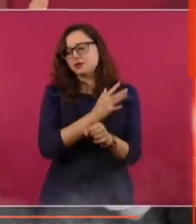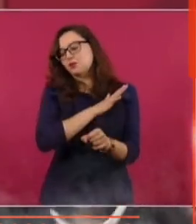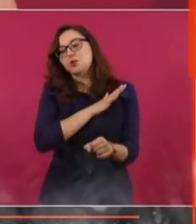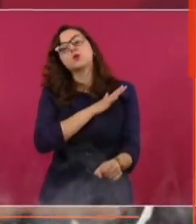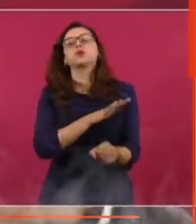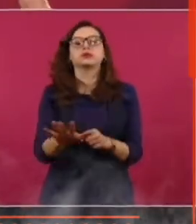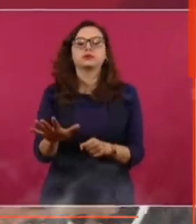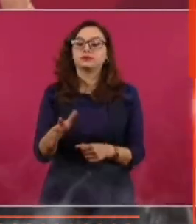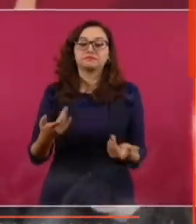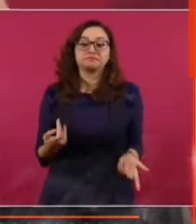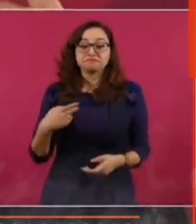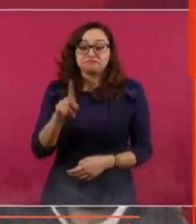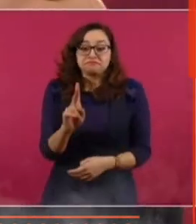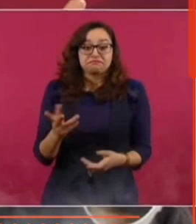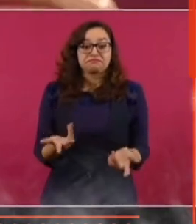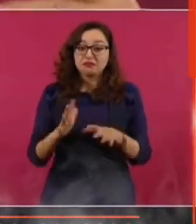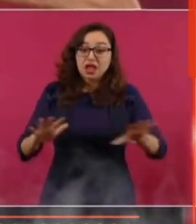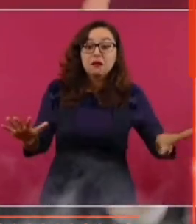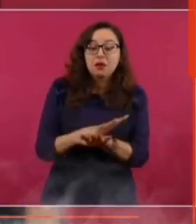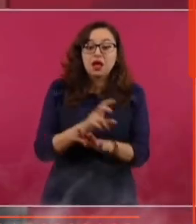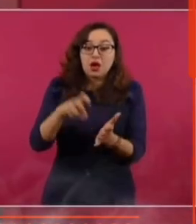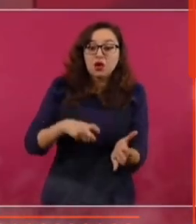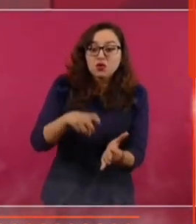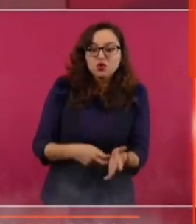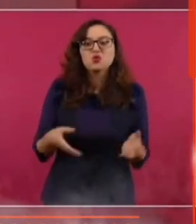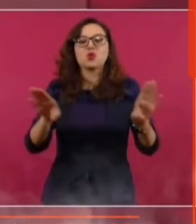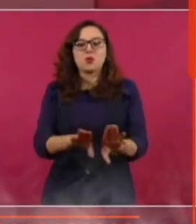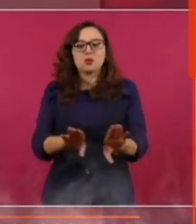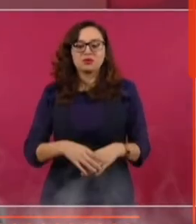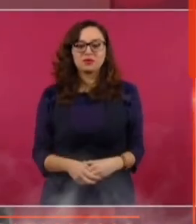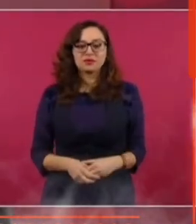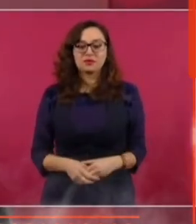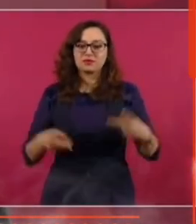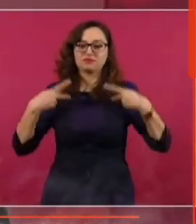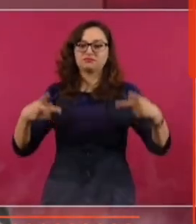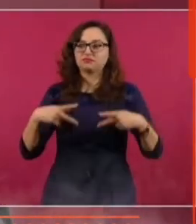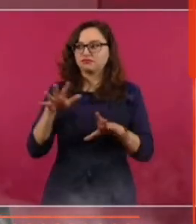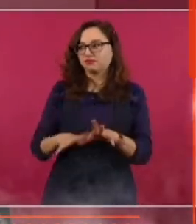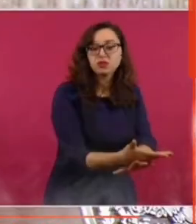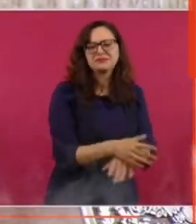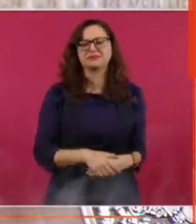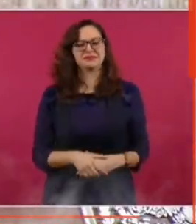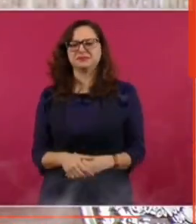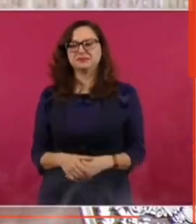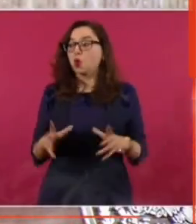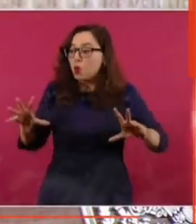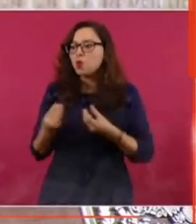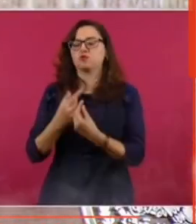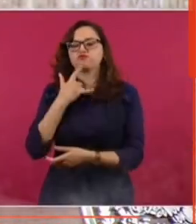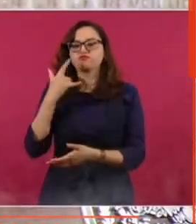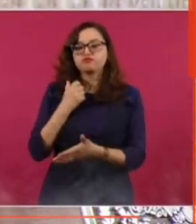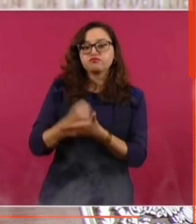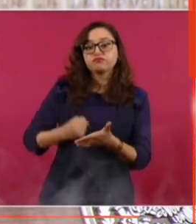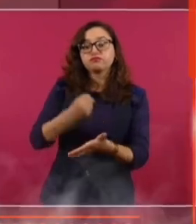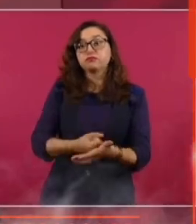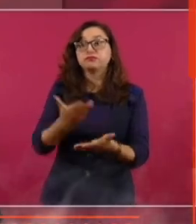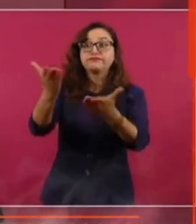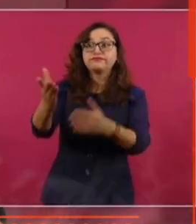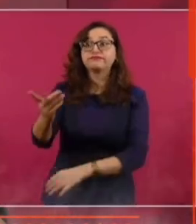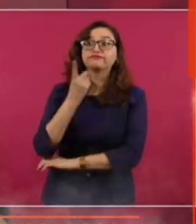lograr, pues con la denuncia pública, no con medidas coercitivas. Y el Congreso,